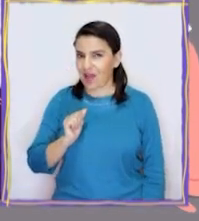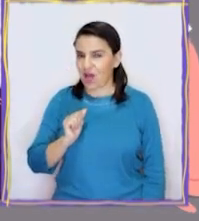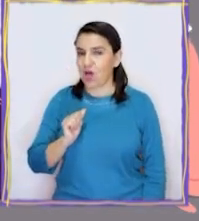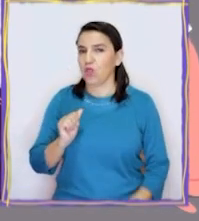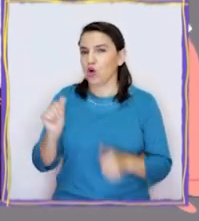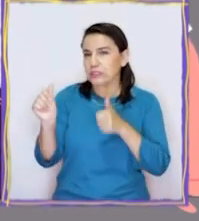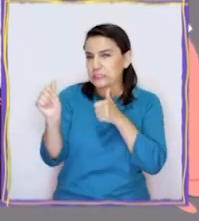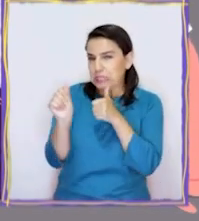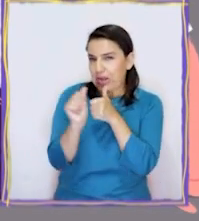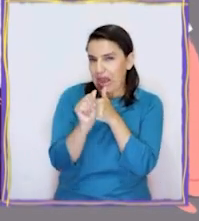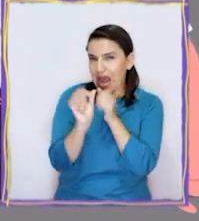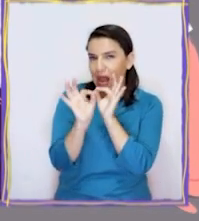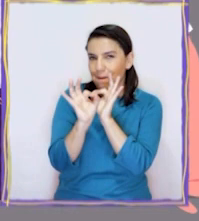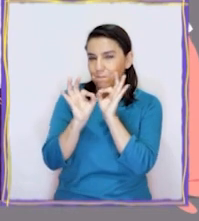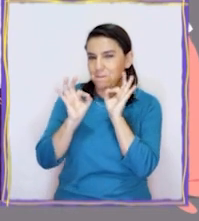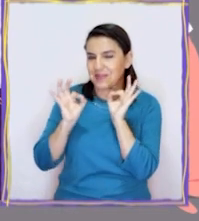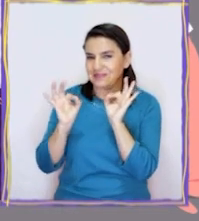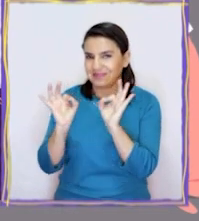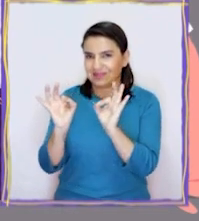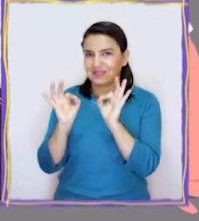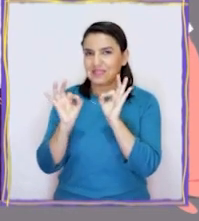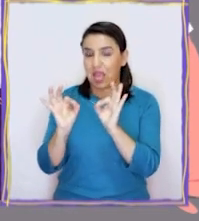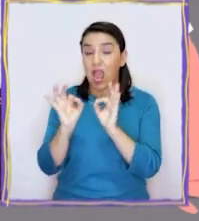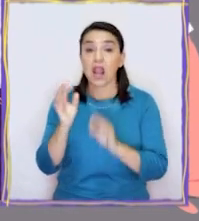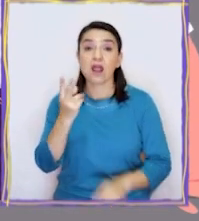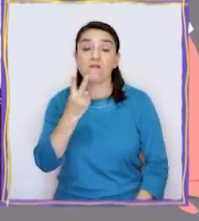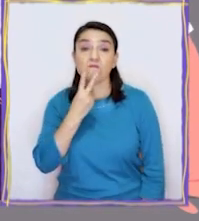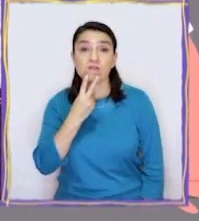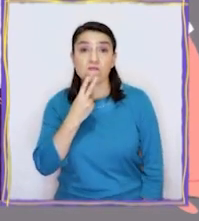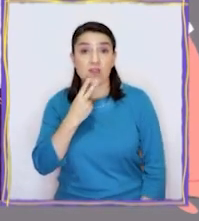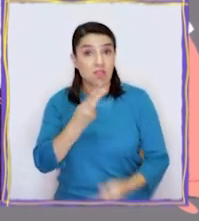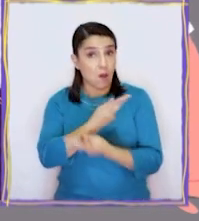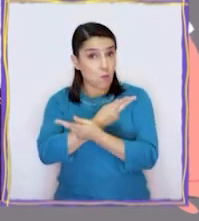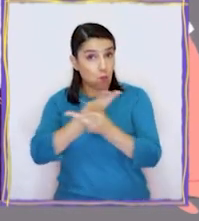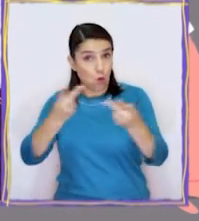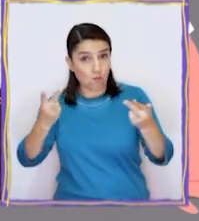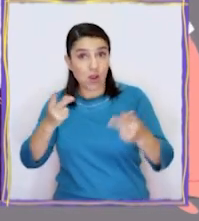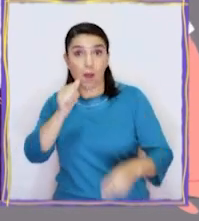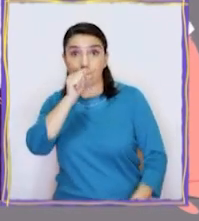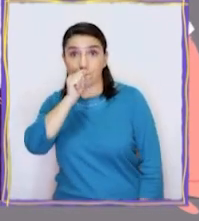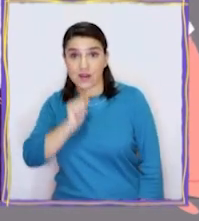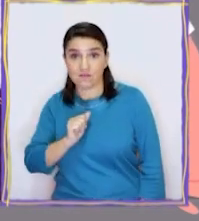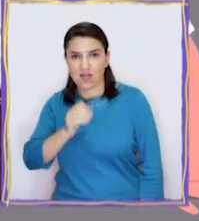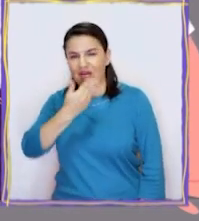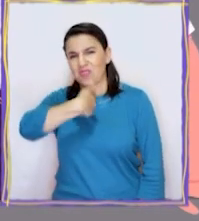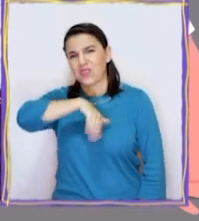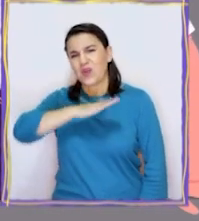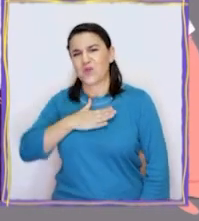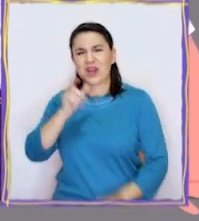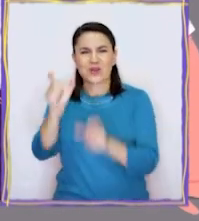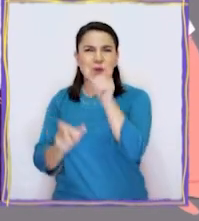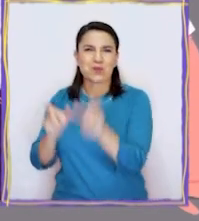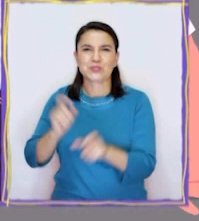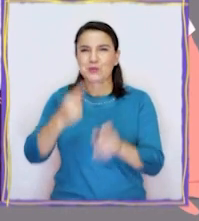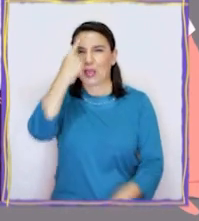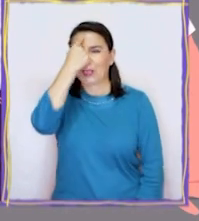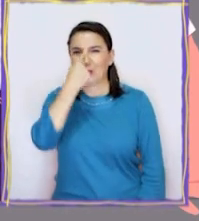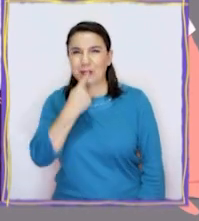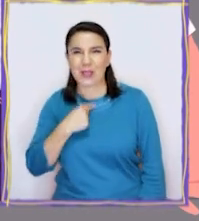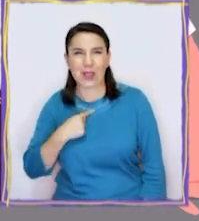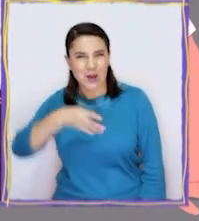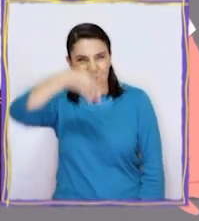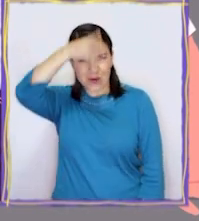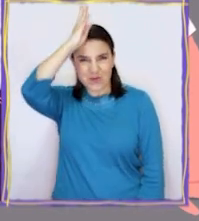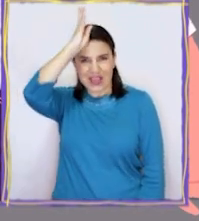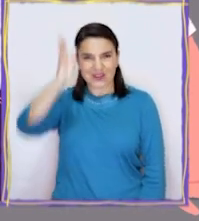de una manera cercana y especial, la vida pública y privada de nuestros queridos griegos